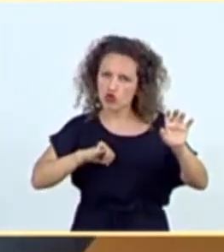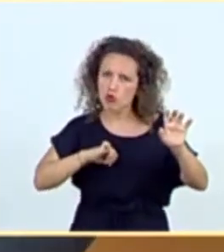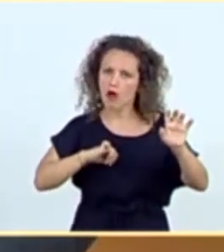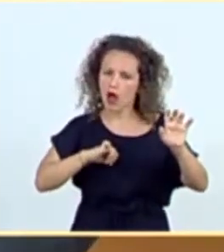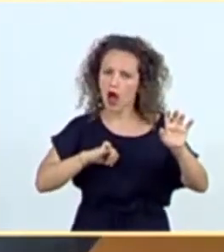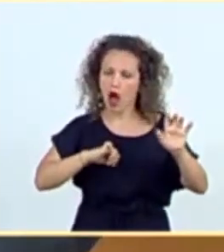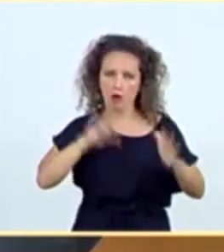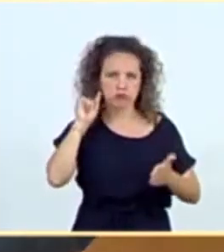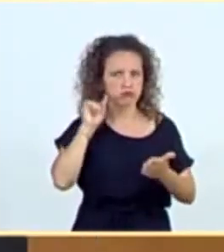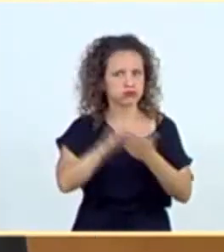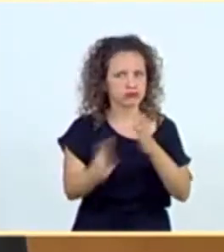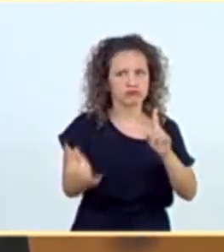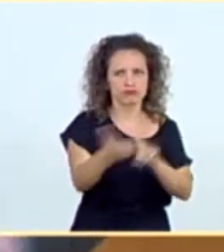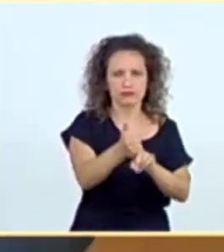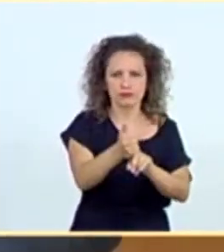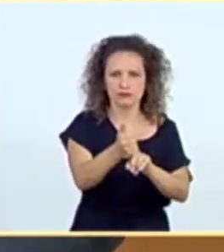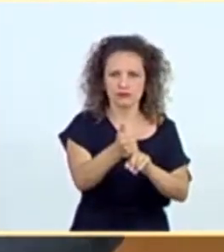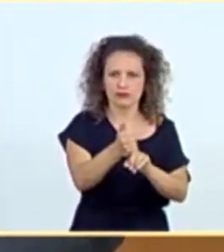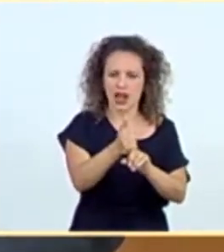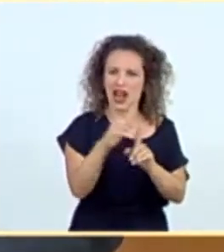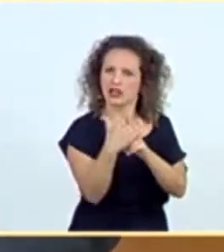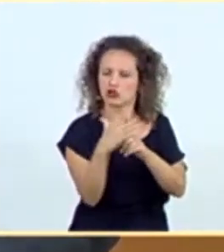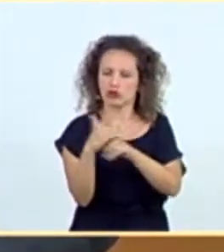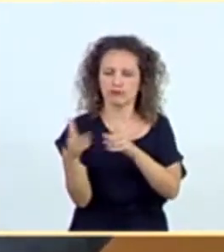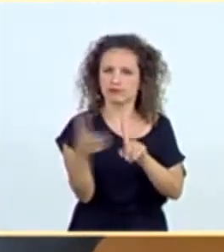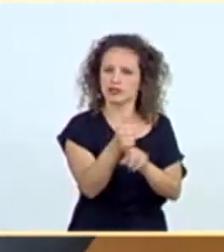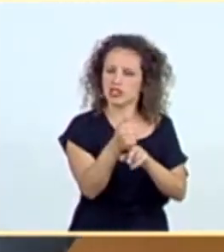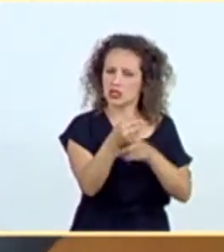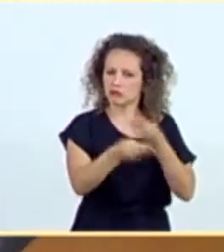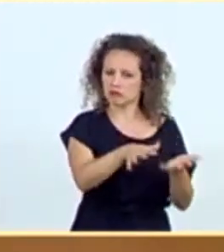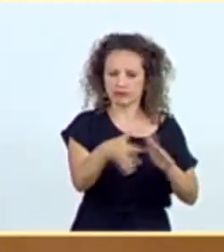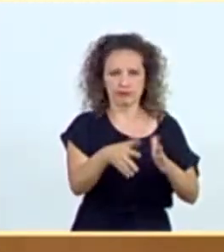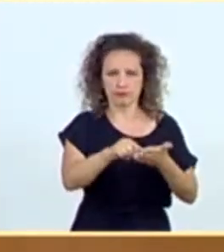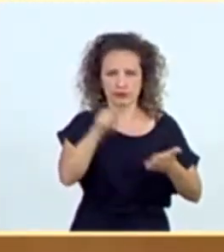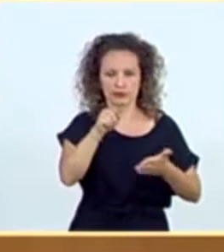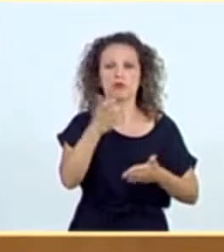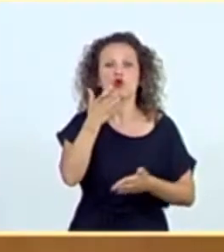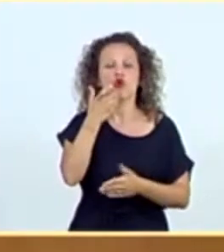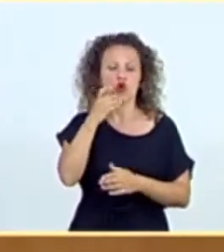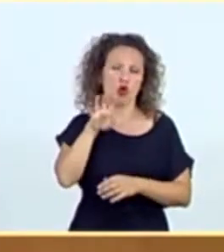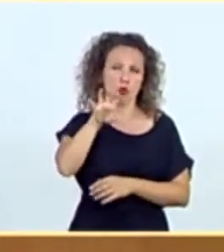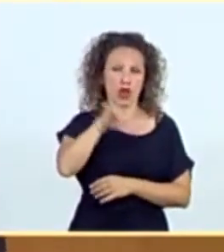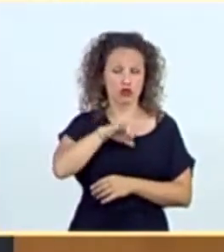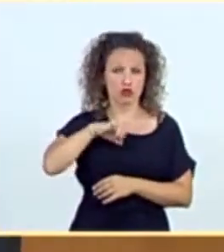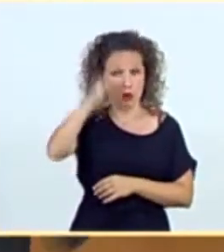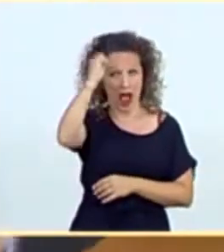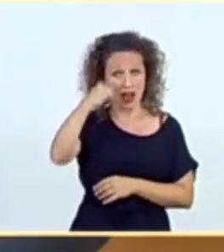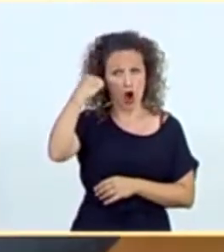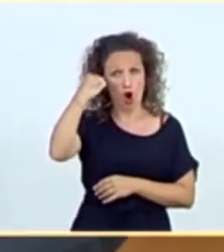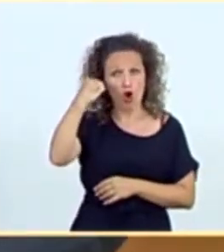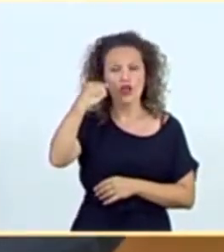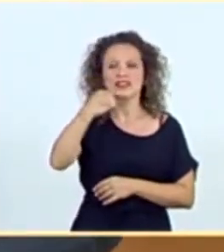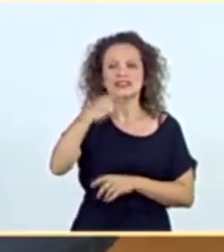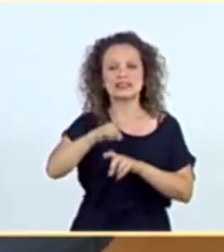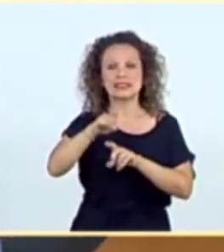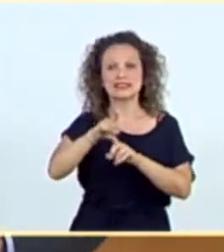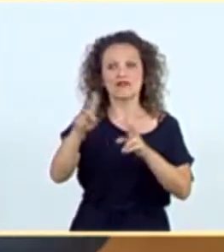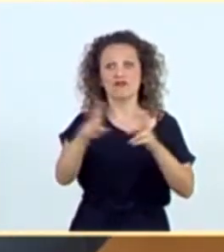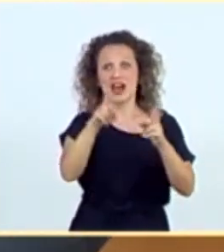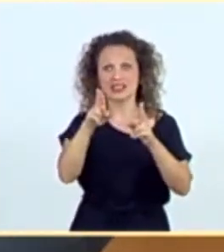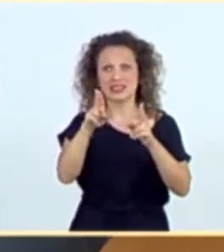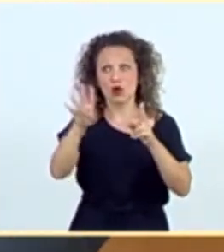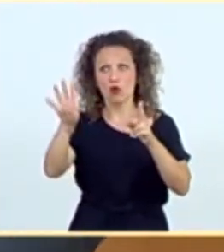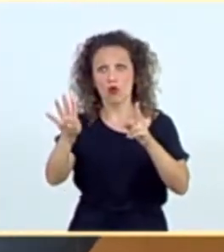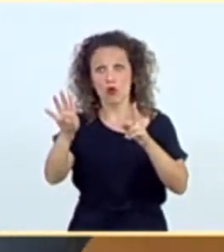precozmente estos casos y han actuado con contundencia. La comunidad autónoma de Aragón decretó la retrospección a fase 2 de cuatro